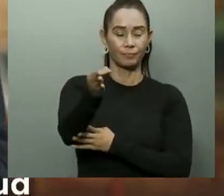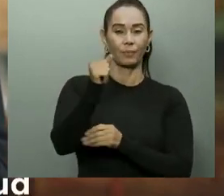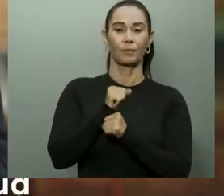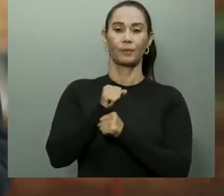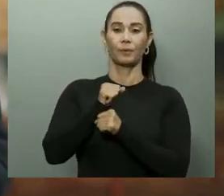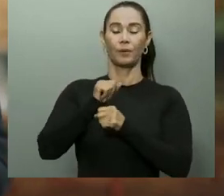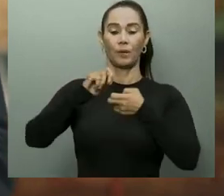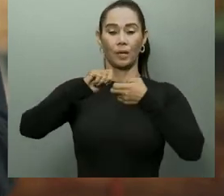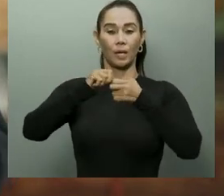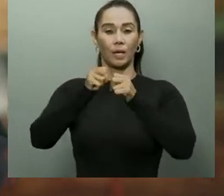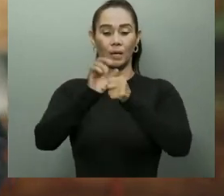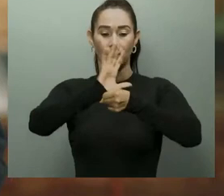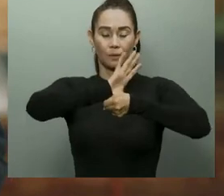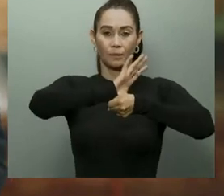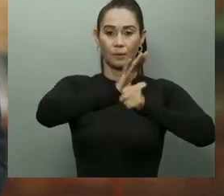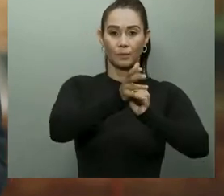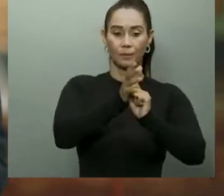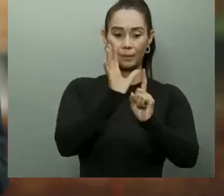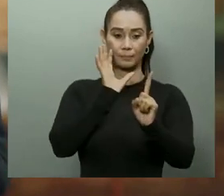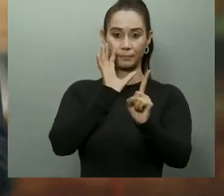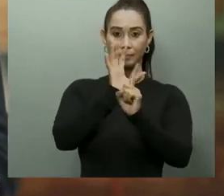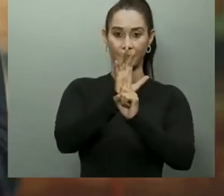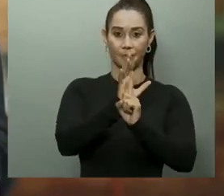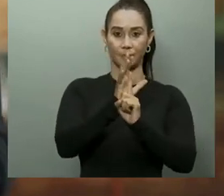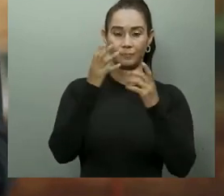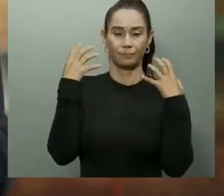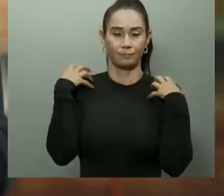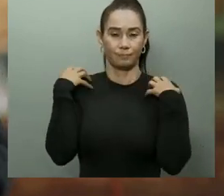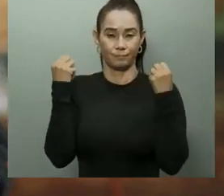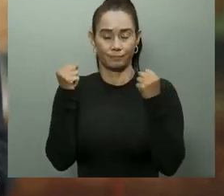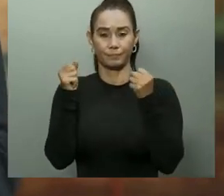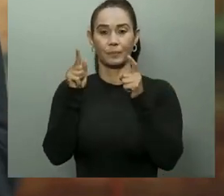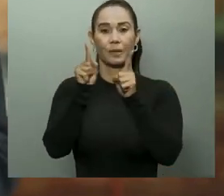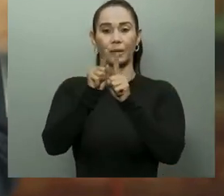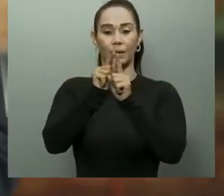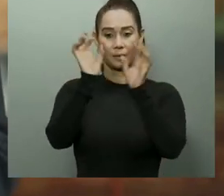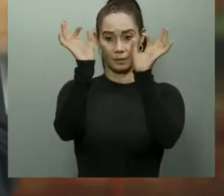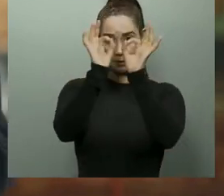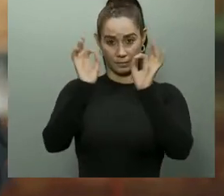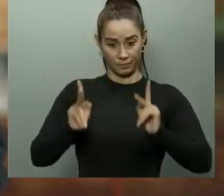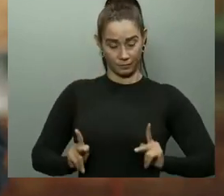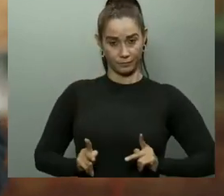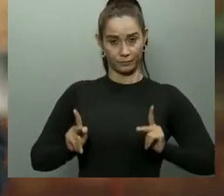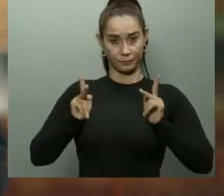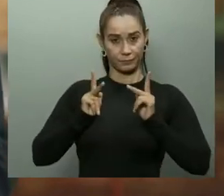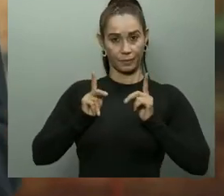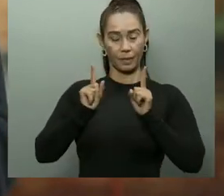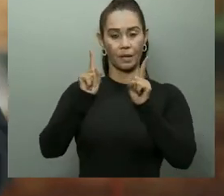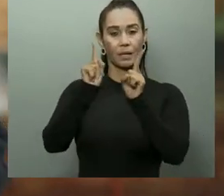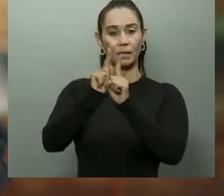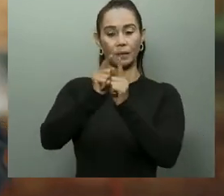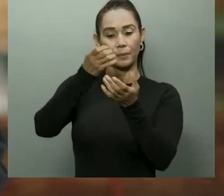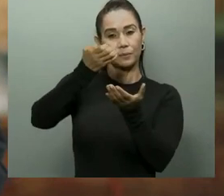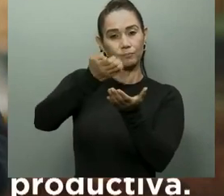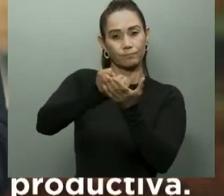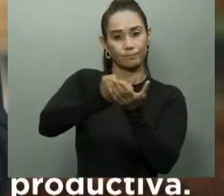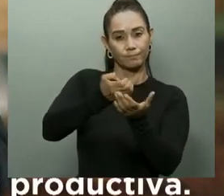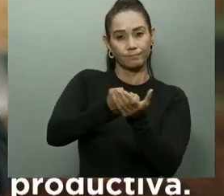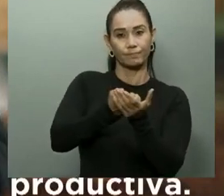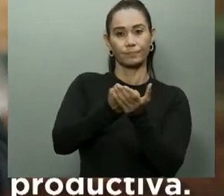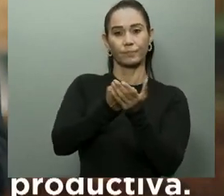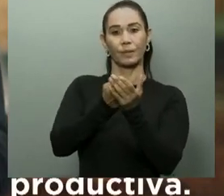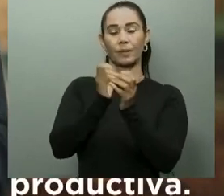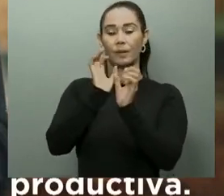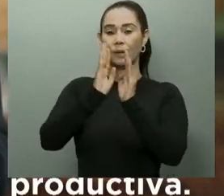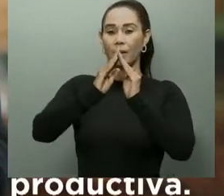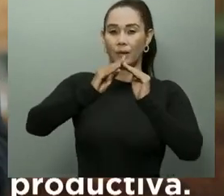solo en la salud y nuestra forma de vida, sino en la economía dominicana, afectando al empleo, la actividad y los